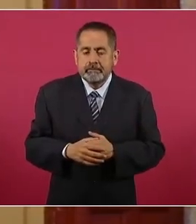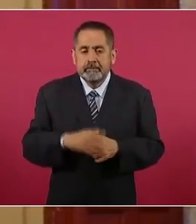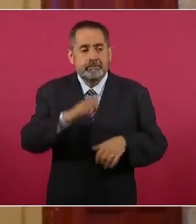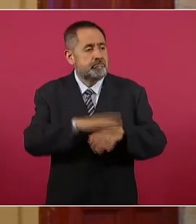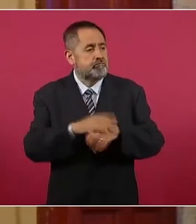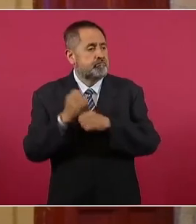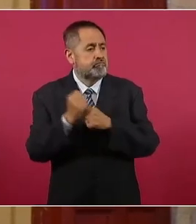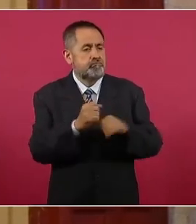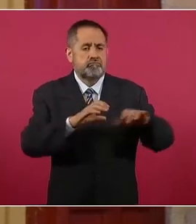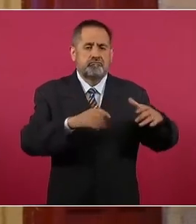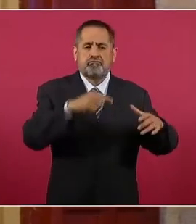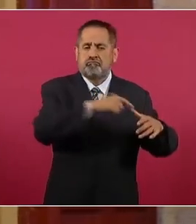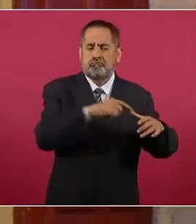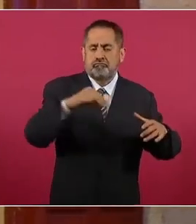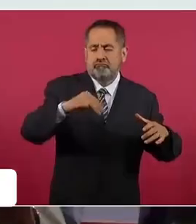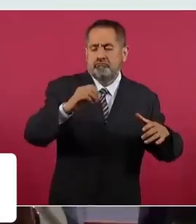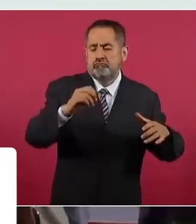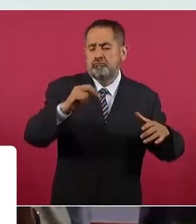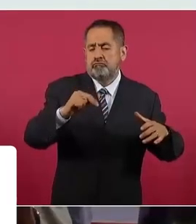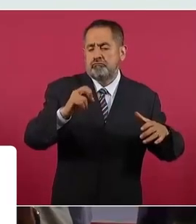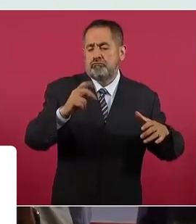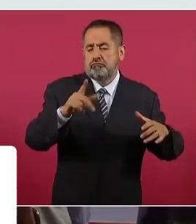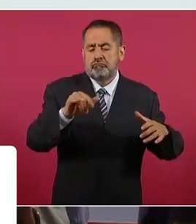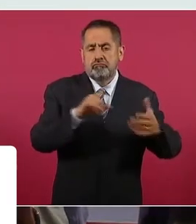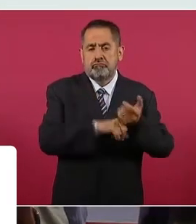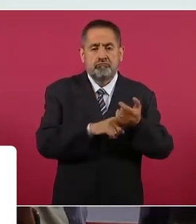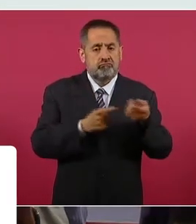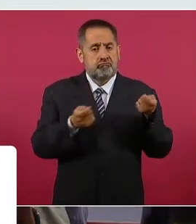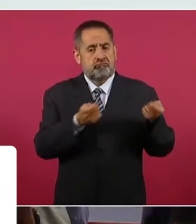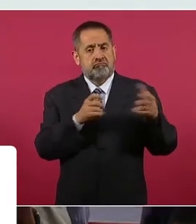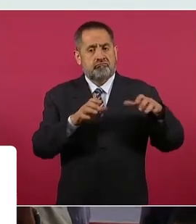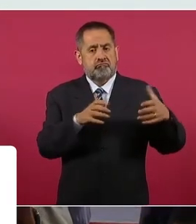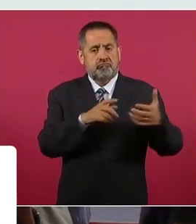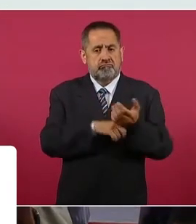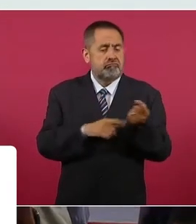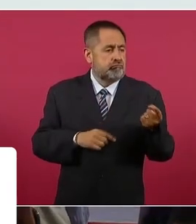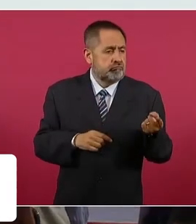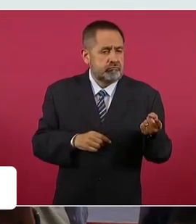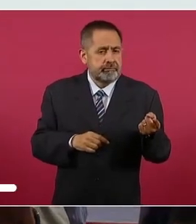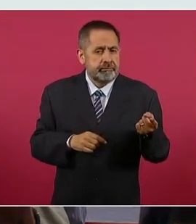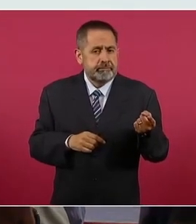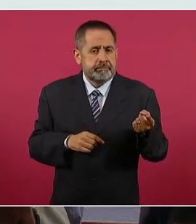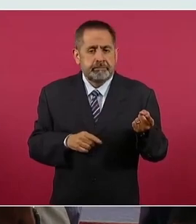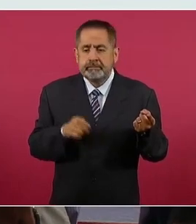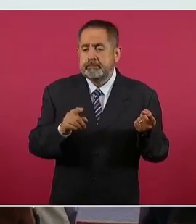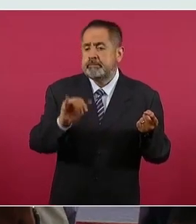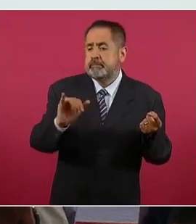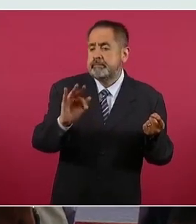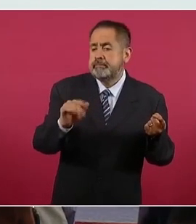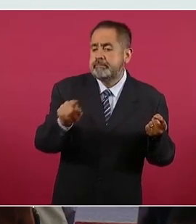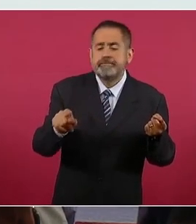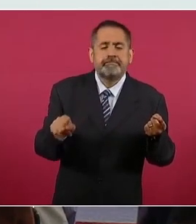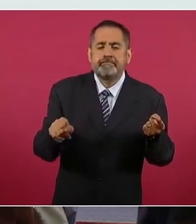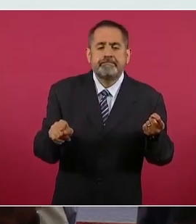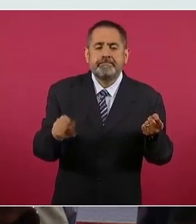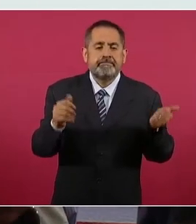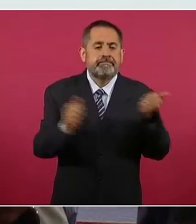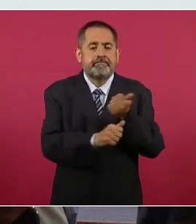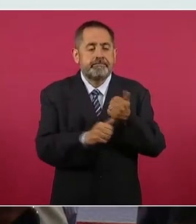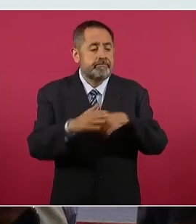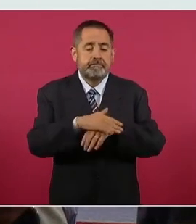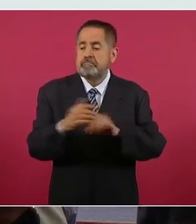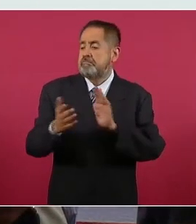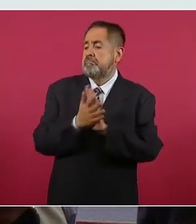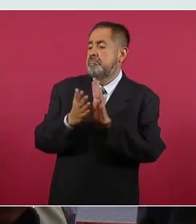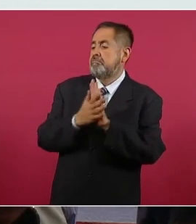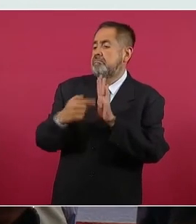un agente económico preponderante por esa reforma constitucional